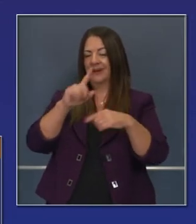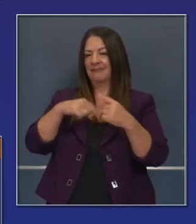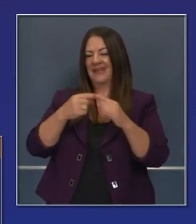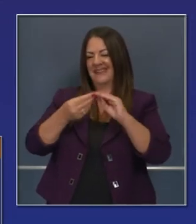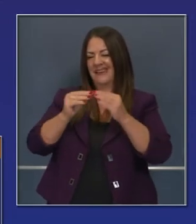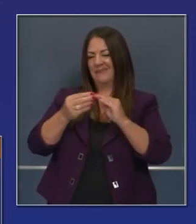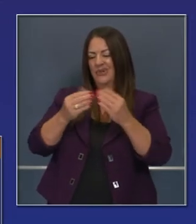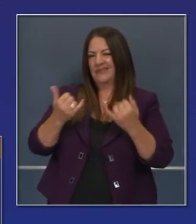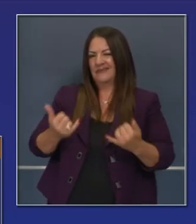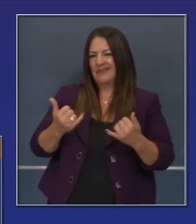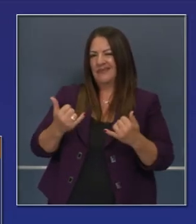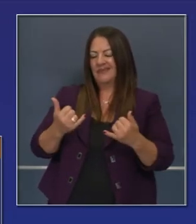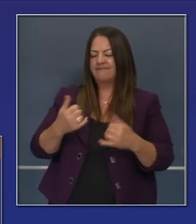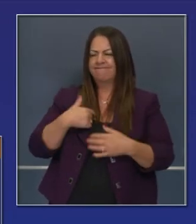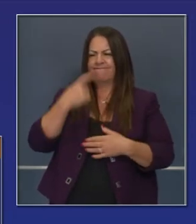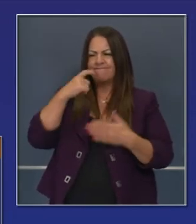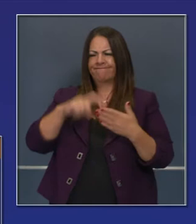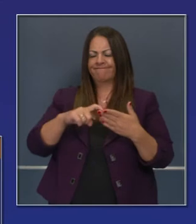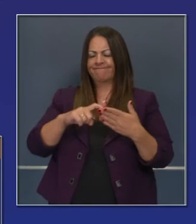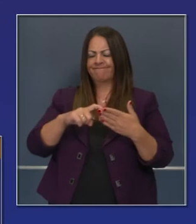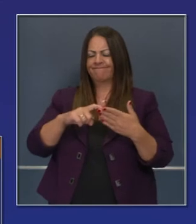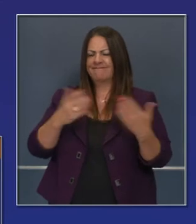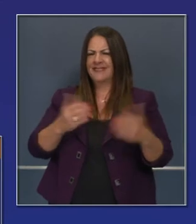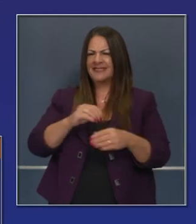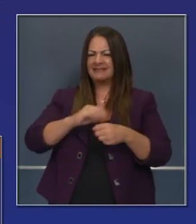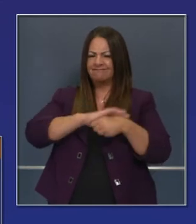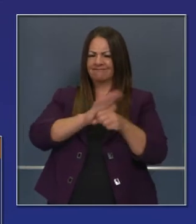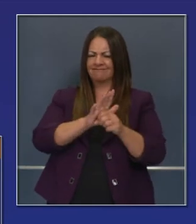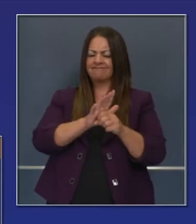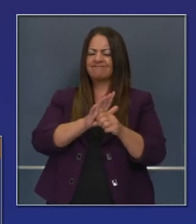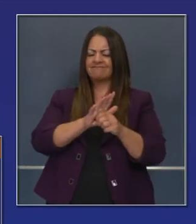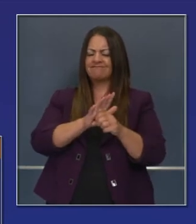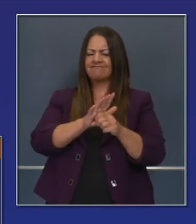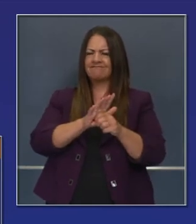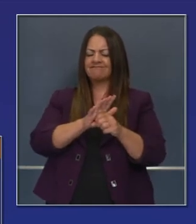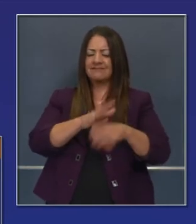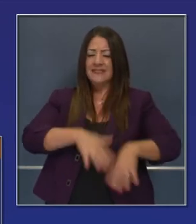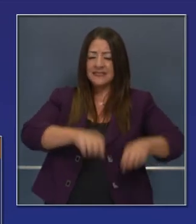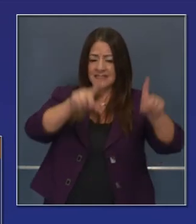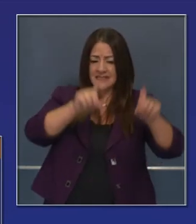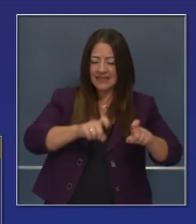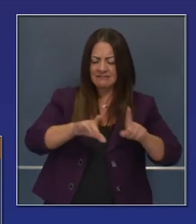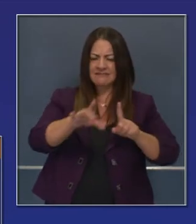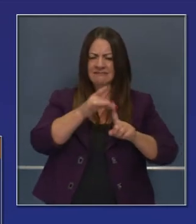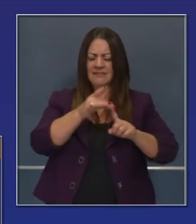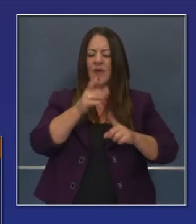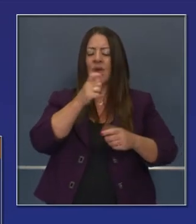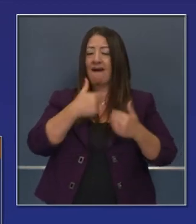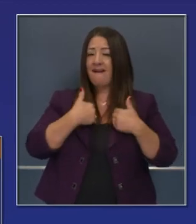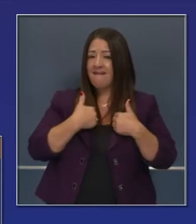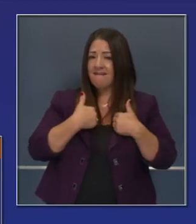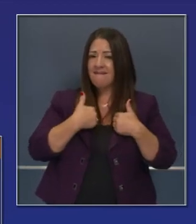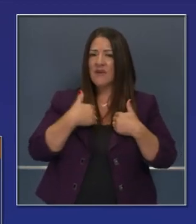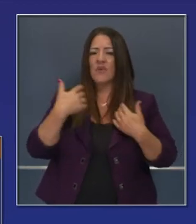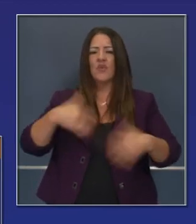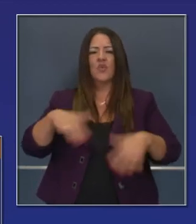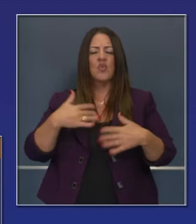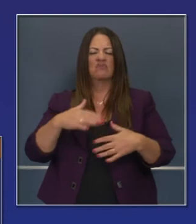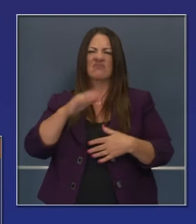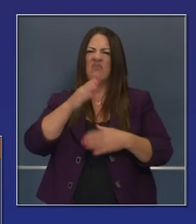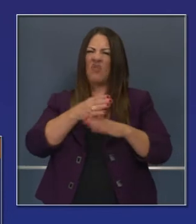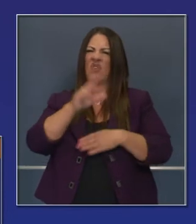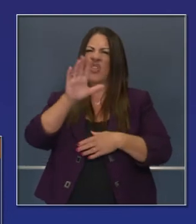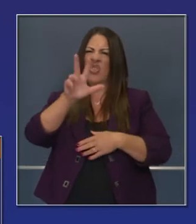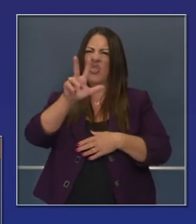cifras que ya muchos de ustedes conocen, han estado ascendiendo un poco las cifras en el estado de California. Desafortunadamente, en las últimas 24 horas hemos